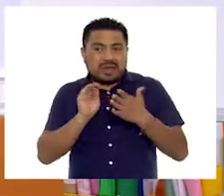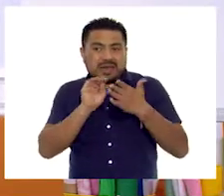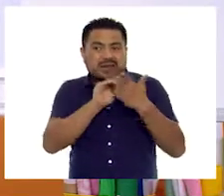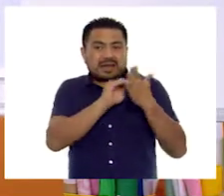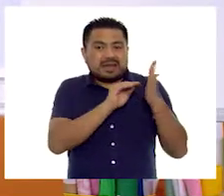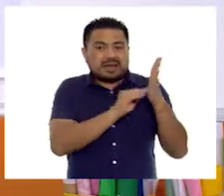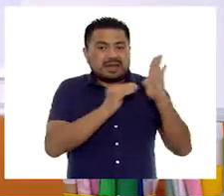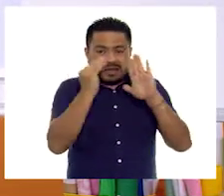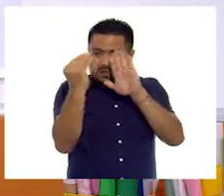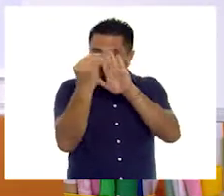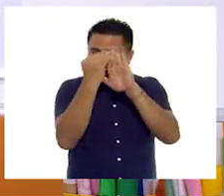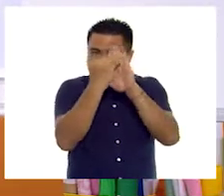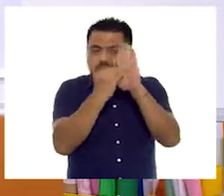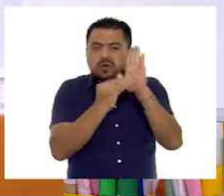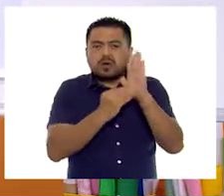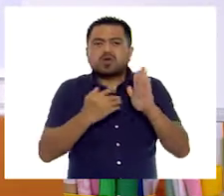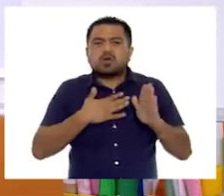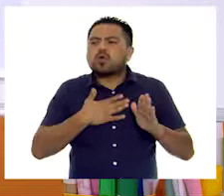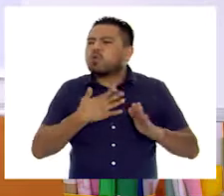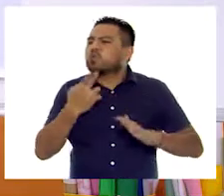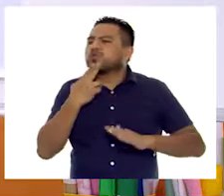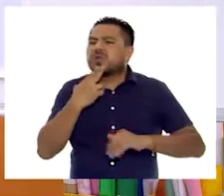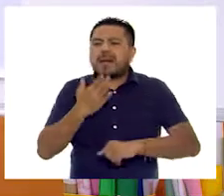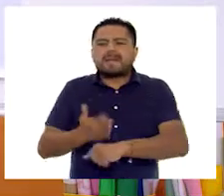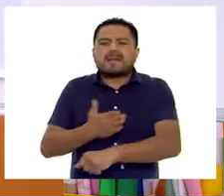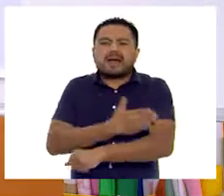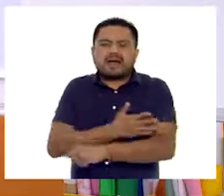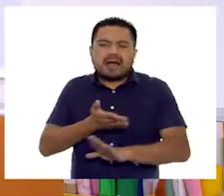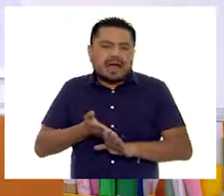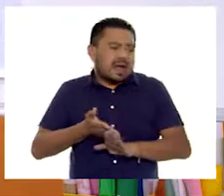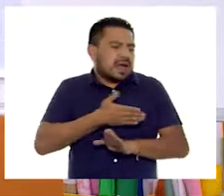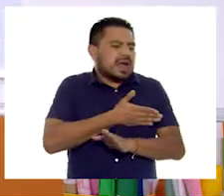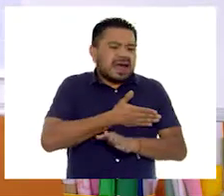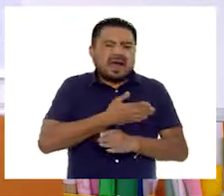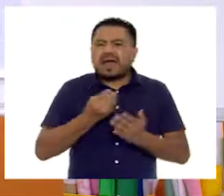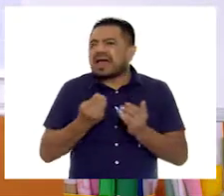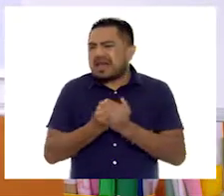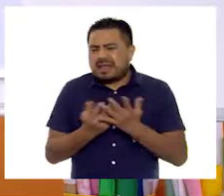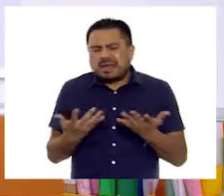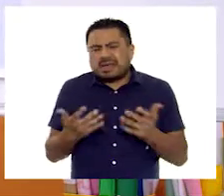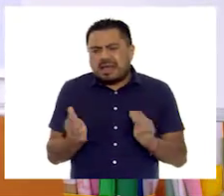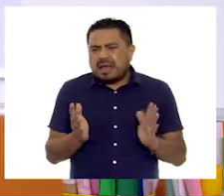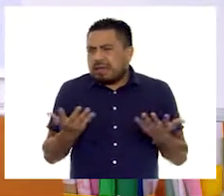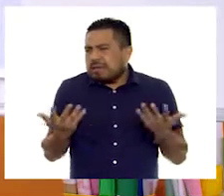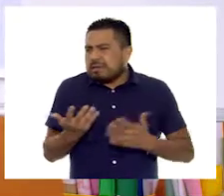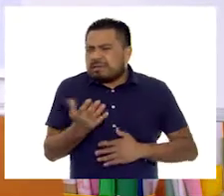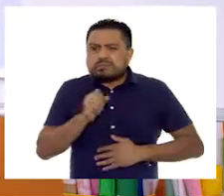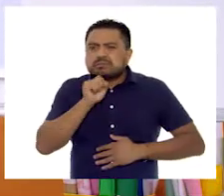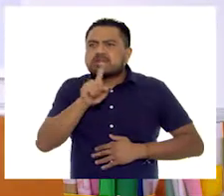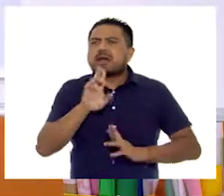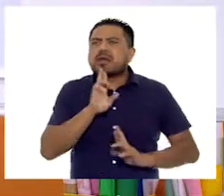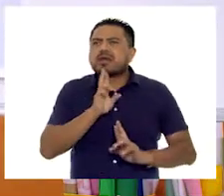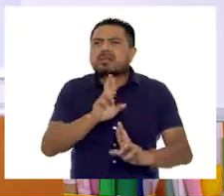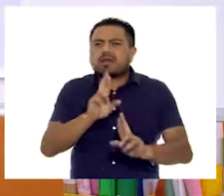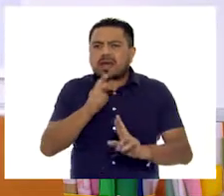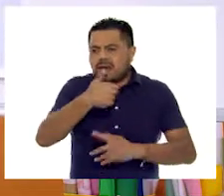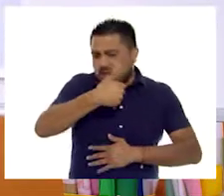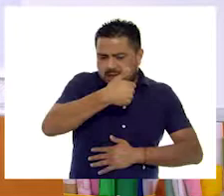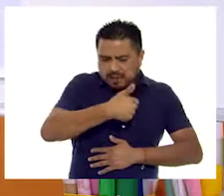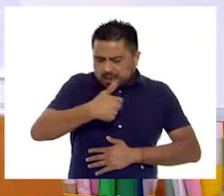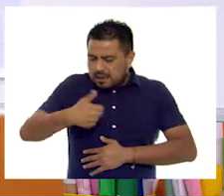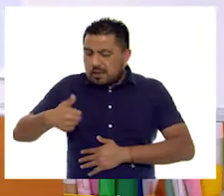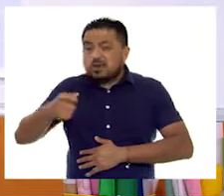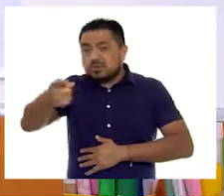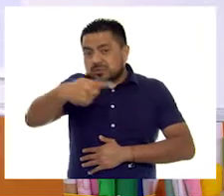a utilizar palitos. Esto ya lo hemos hecho en otras clases para ir poniendo más o menos la respuesta de cada uno. Entonces